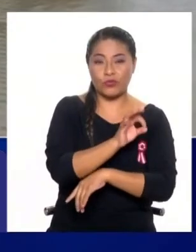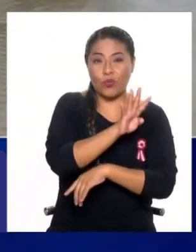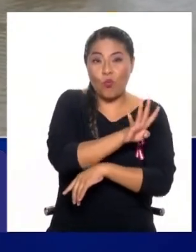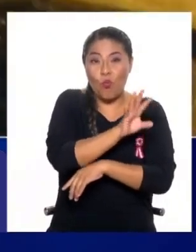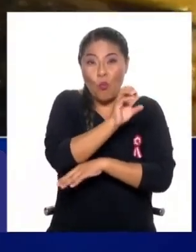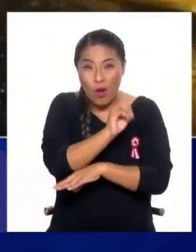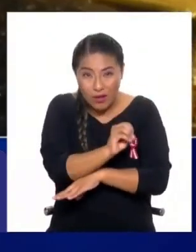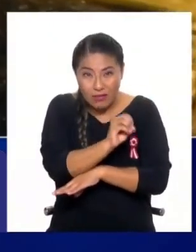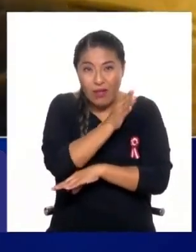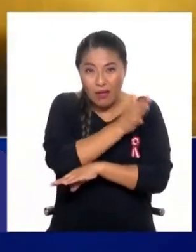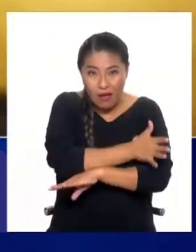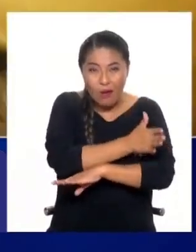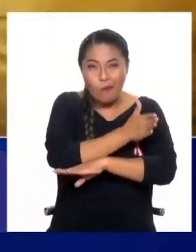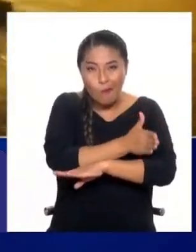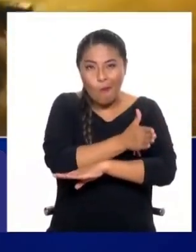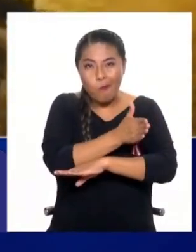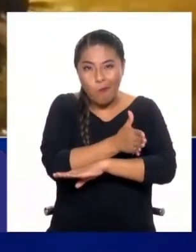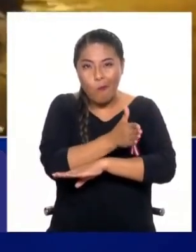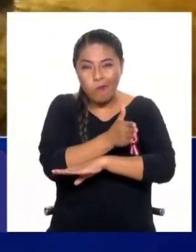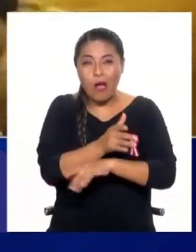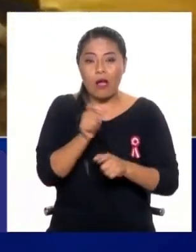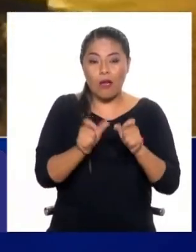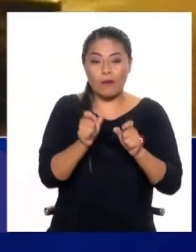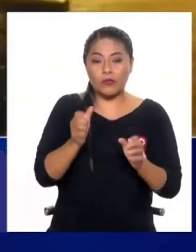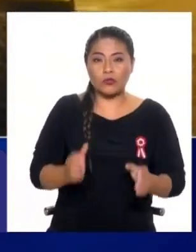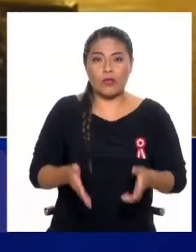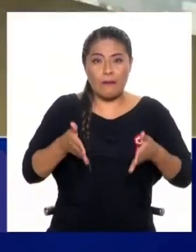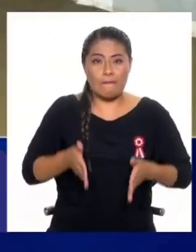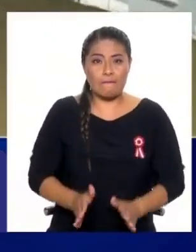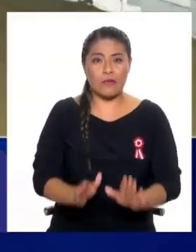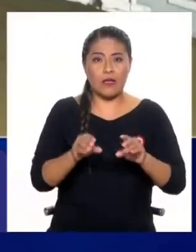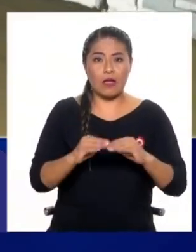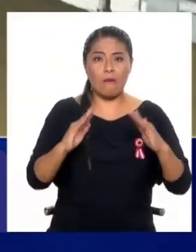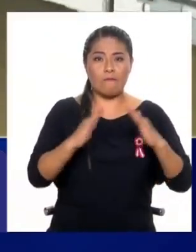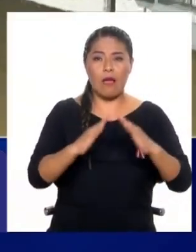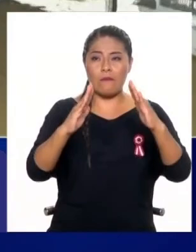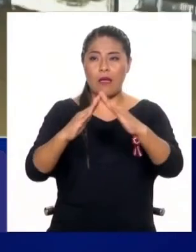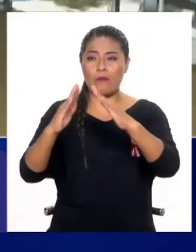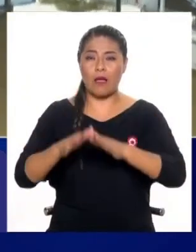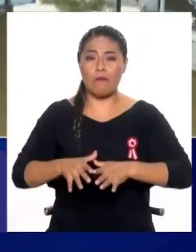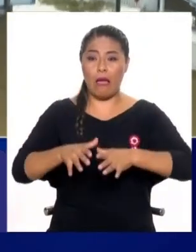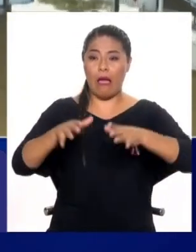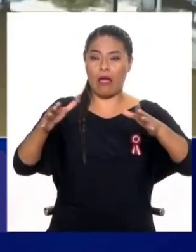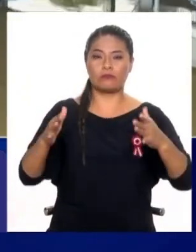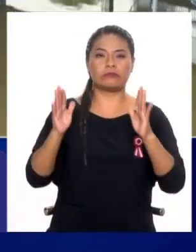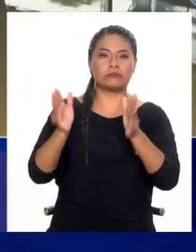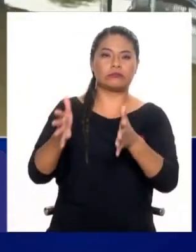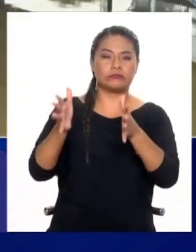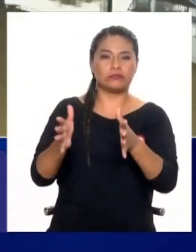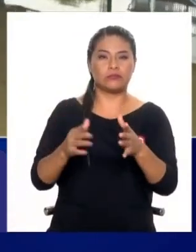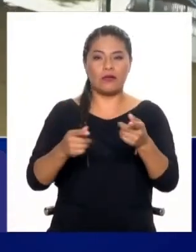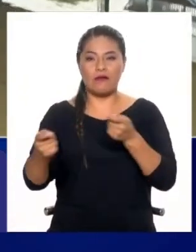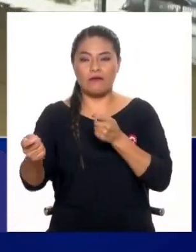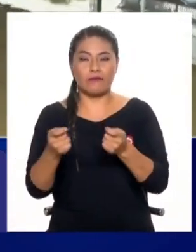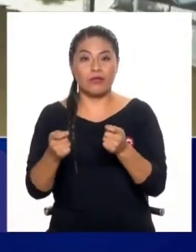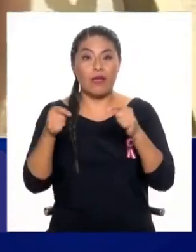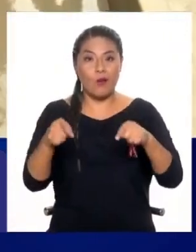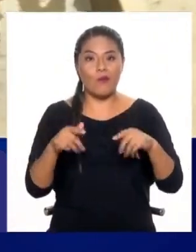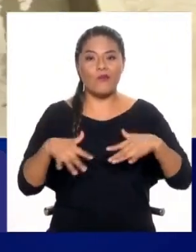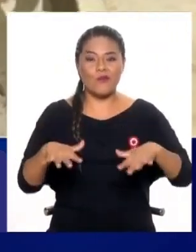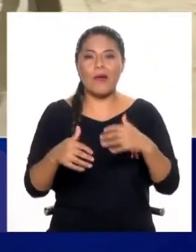donde hay un crecimiento urbano no controlado. ¿Y qué está pasando? Que se han generado zonas de alto riesgo.